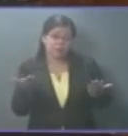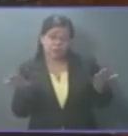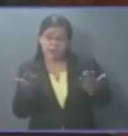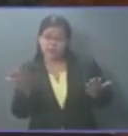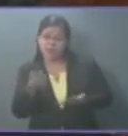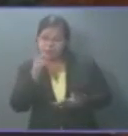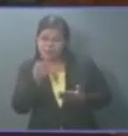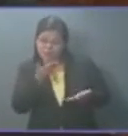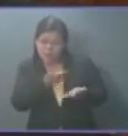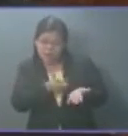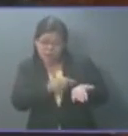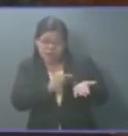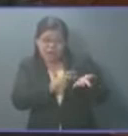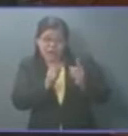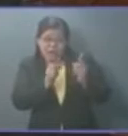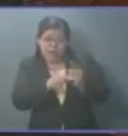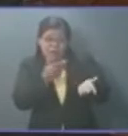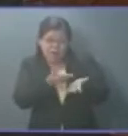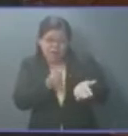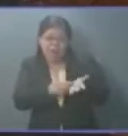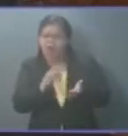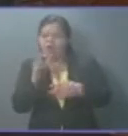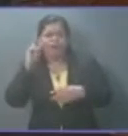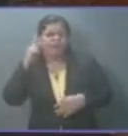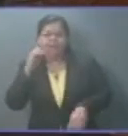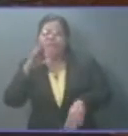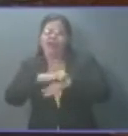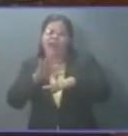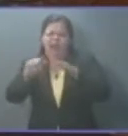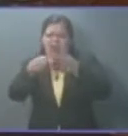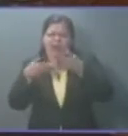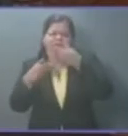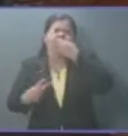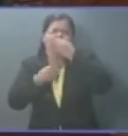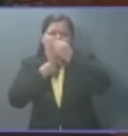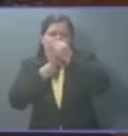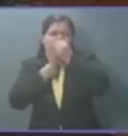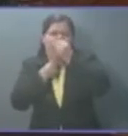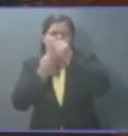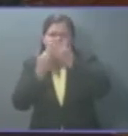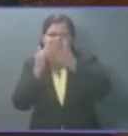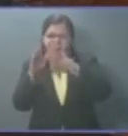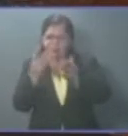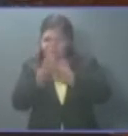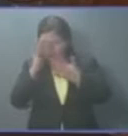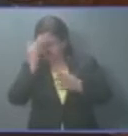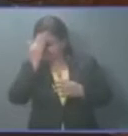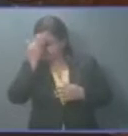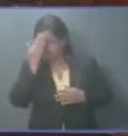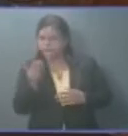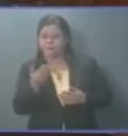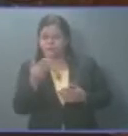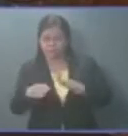observación, inmediatamente se les está coartando su derecho. Todos conocemos aquí que